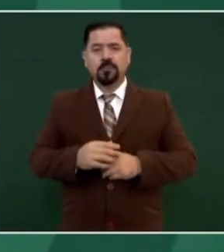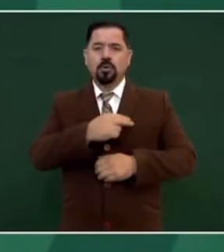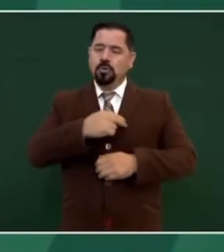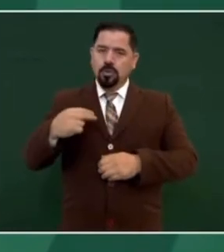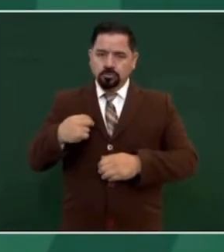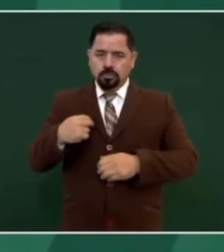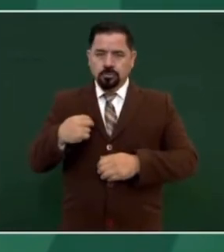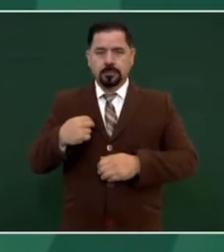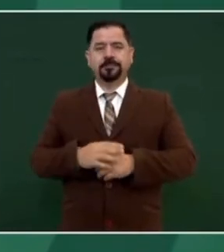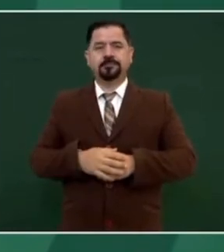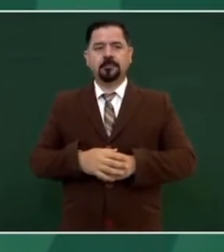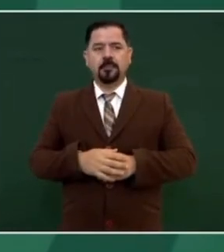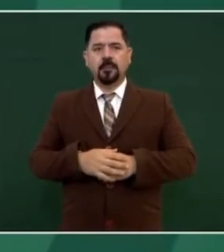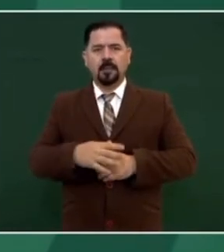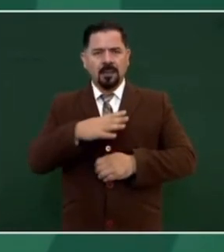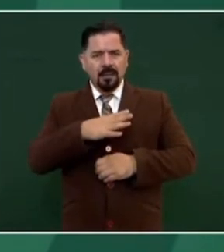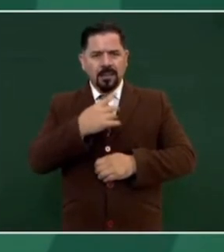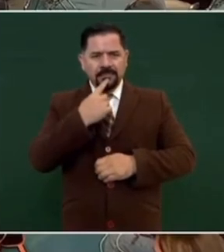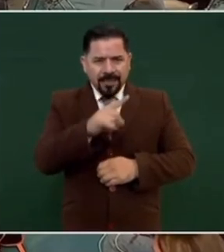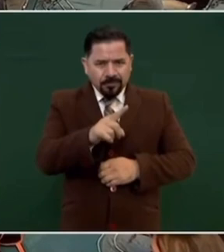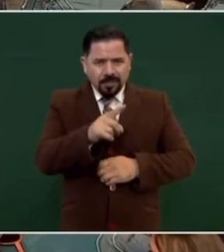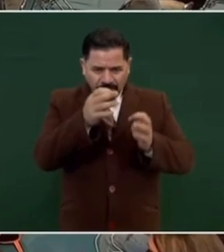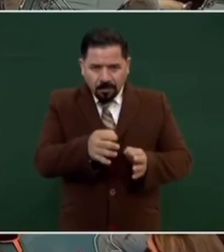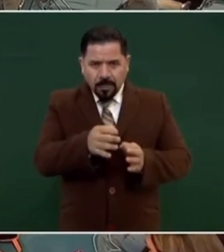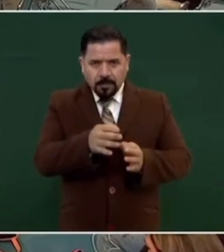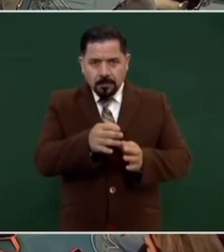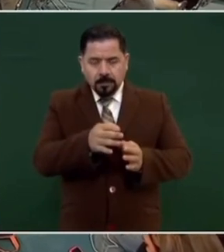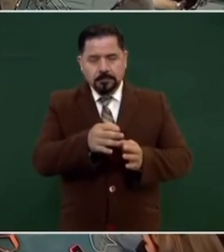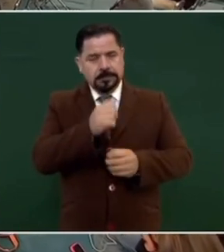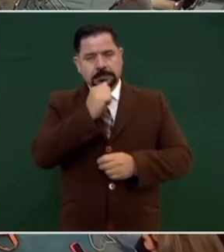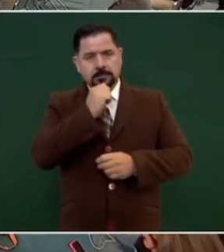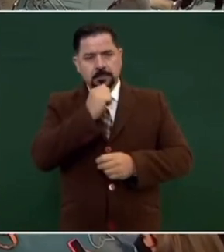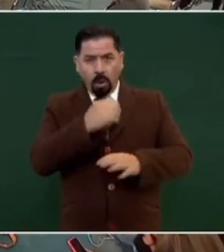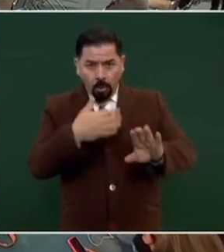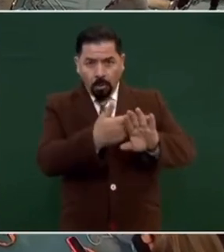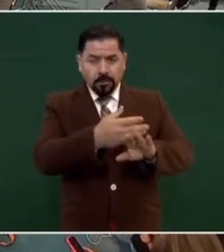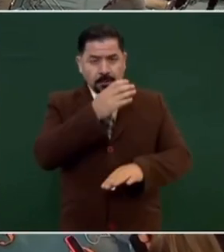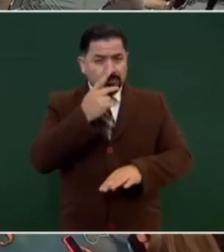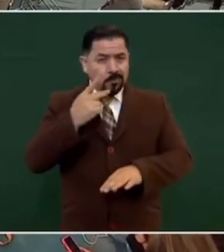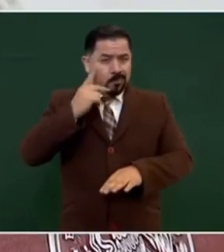ninguna denuncia formal en contra de la exgobernadora.